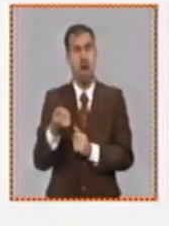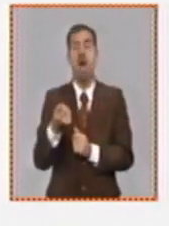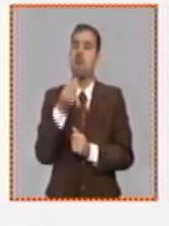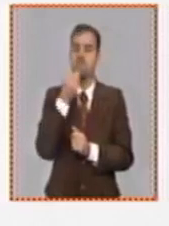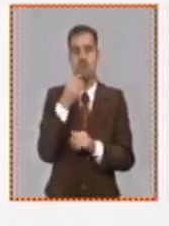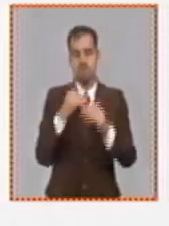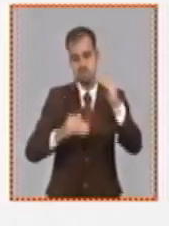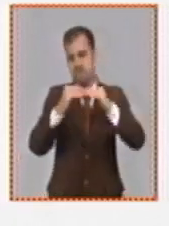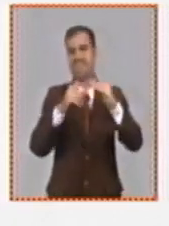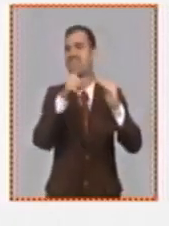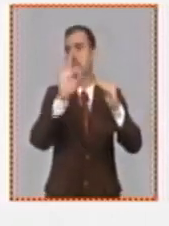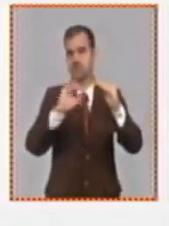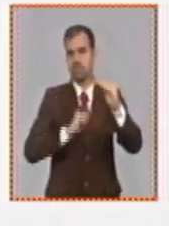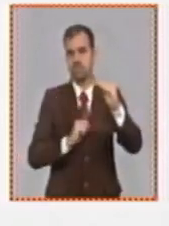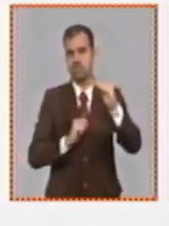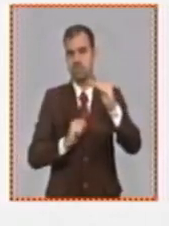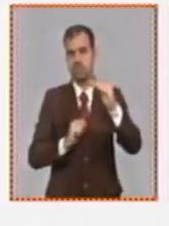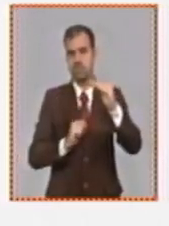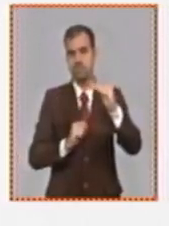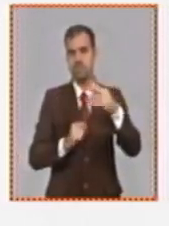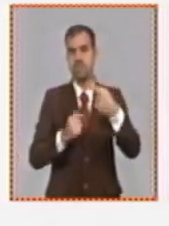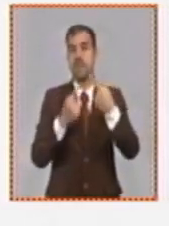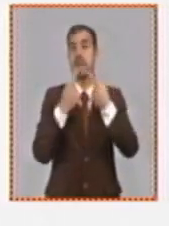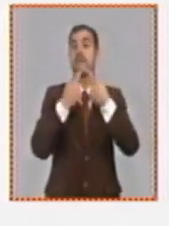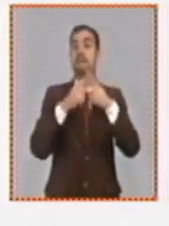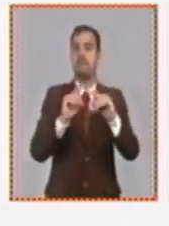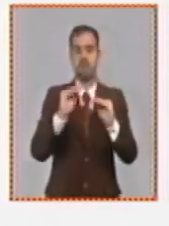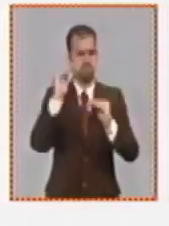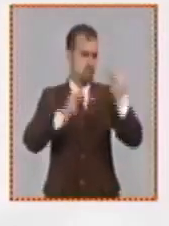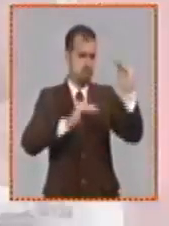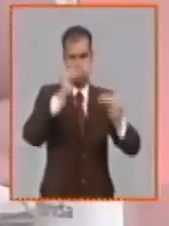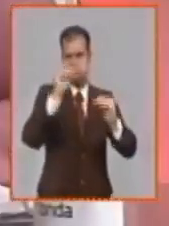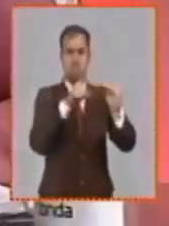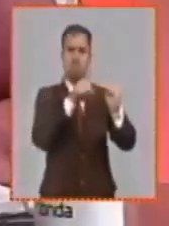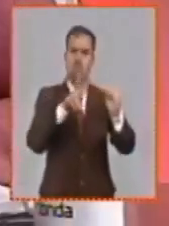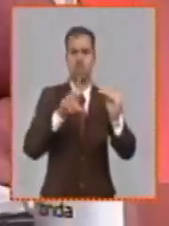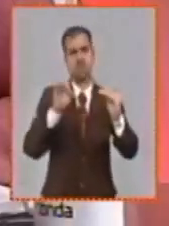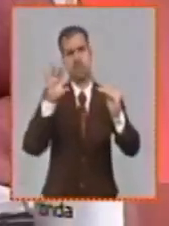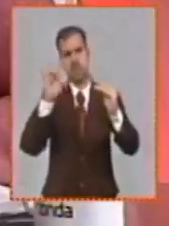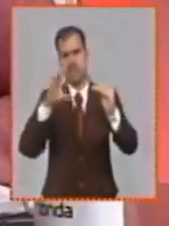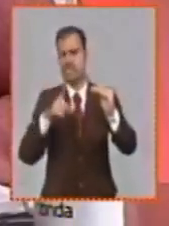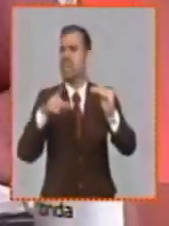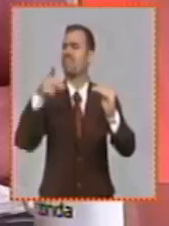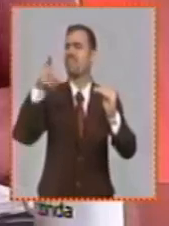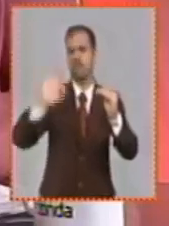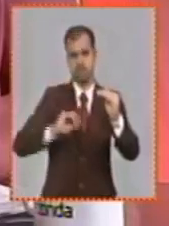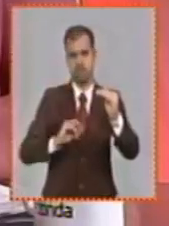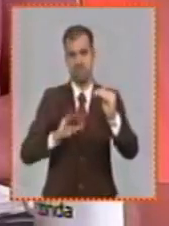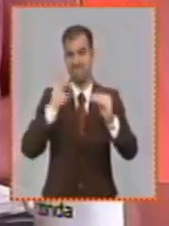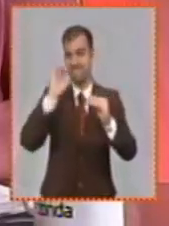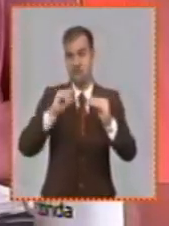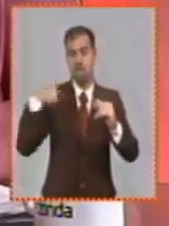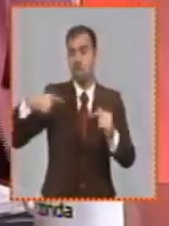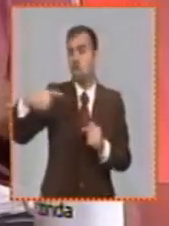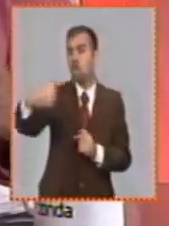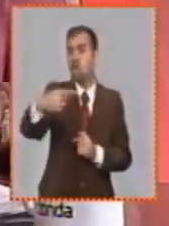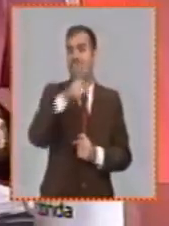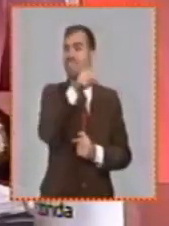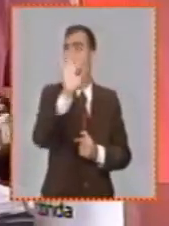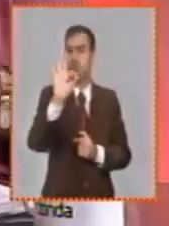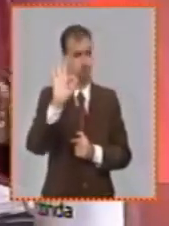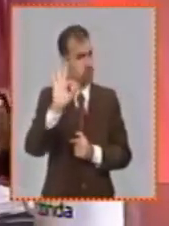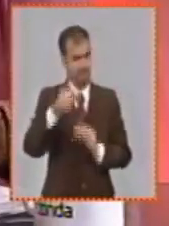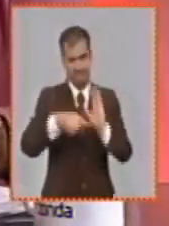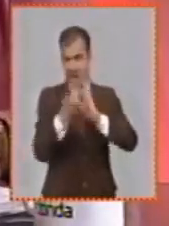puede costar 18 pesos pero el de otro día puede costar 15 es decir no necesariamente tiene que ser 18 porque además en